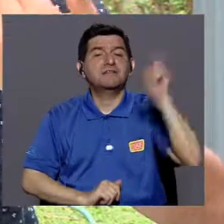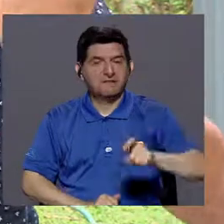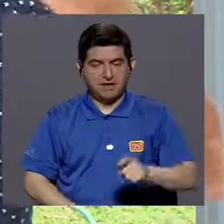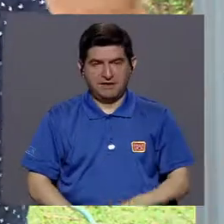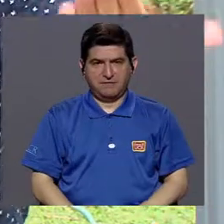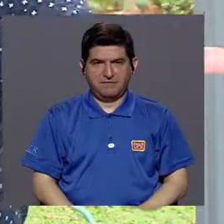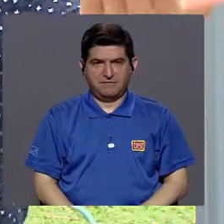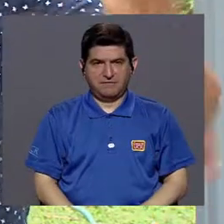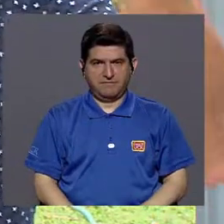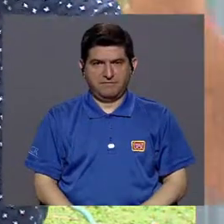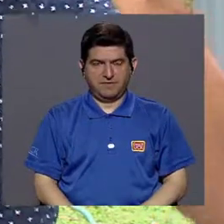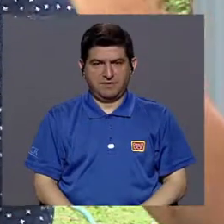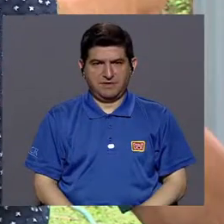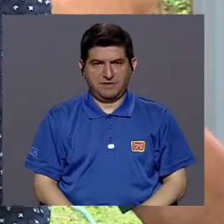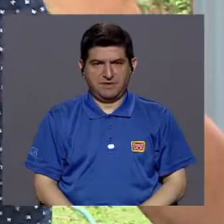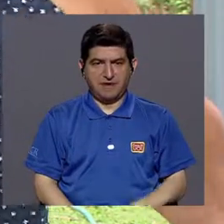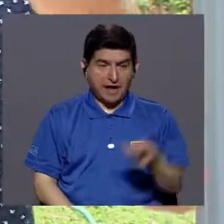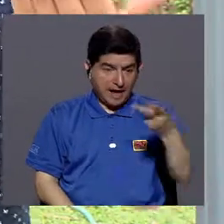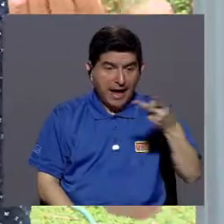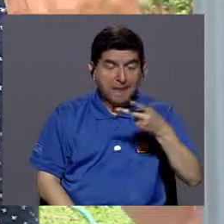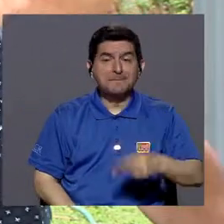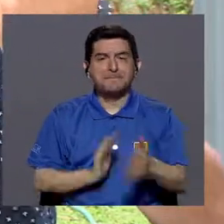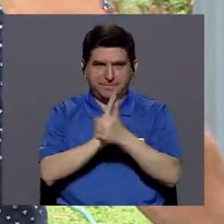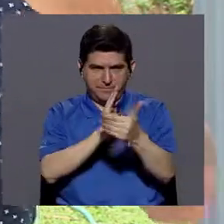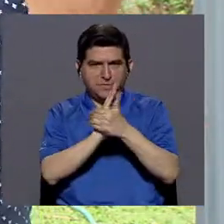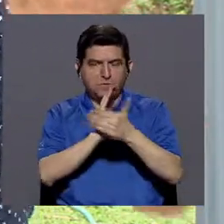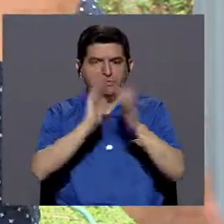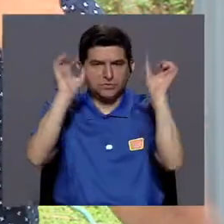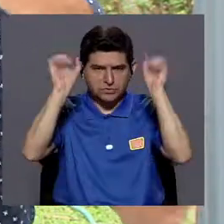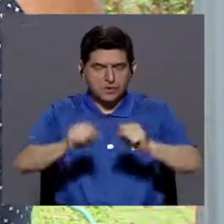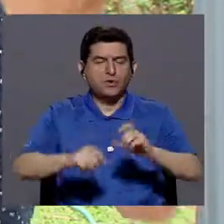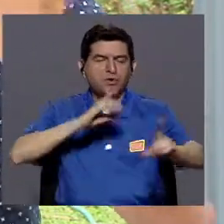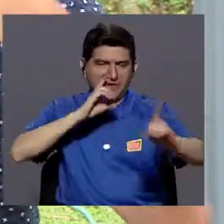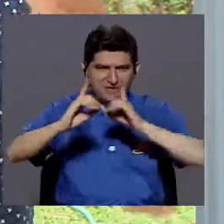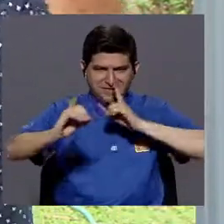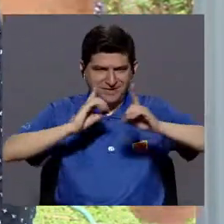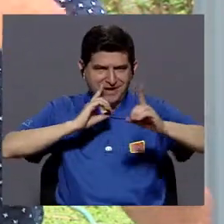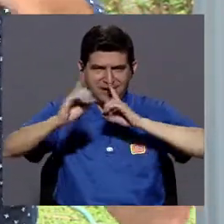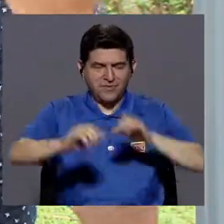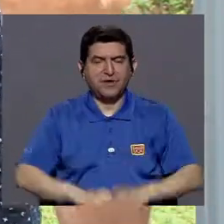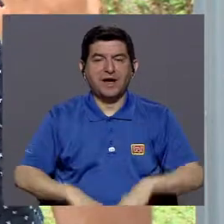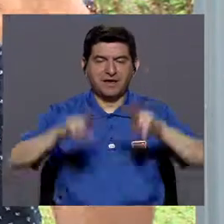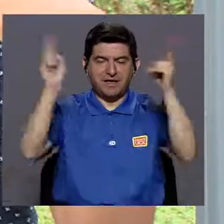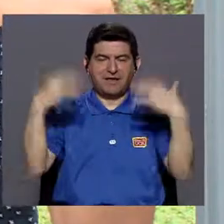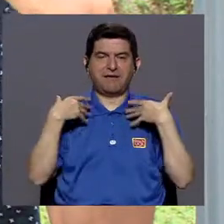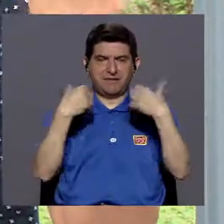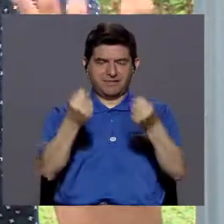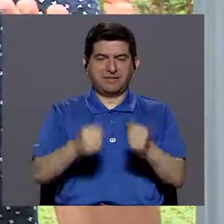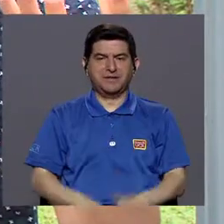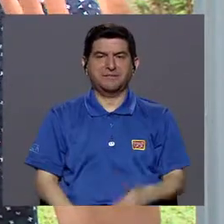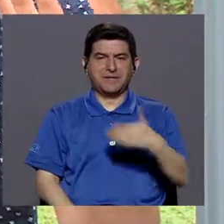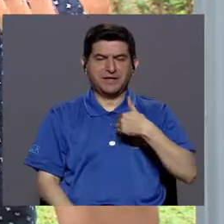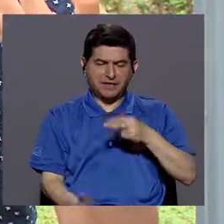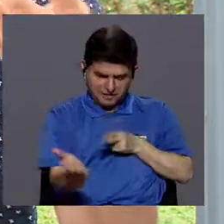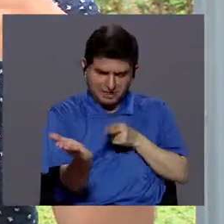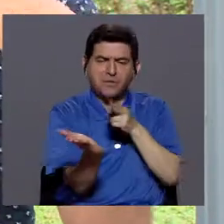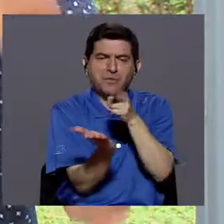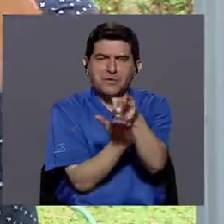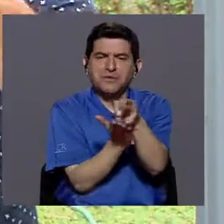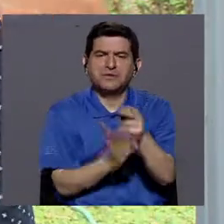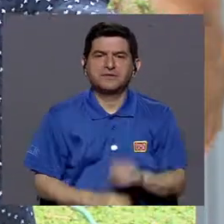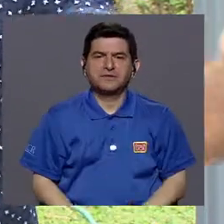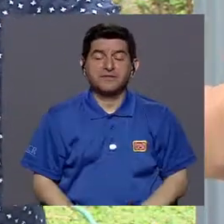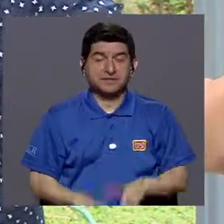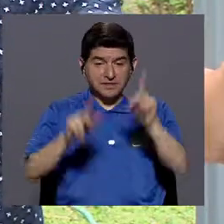bueno, capaz ella y el especialista de tener un diálogo en esos temas de salud. O sea, que haya honestidad, que